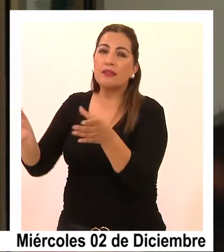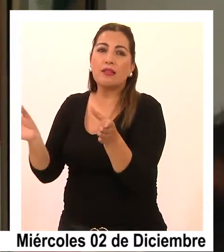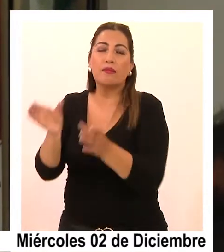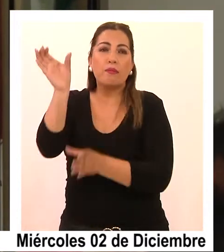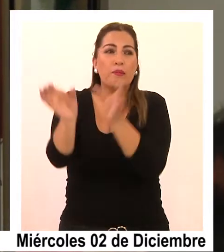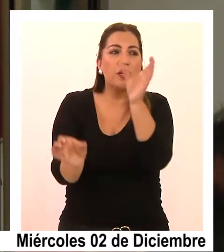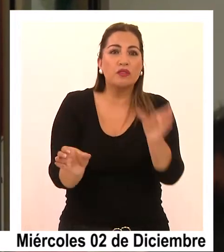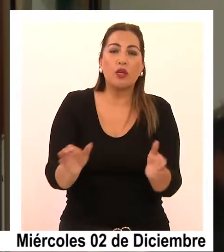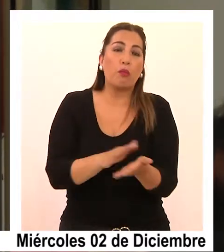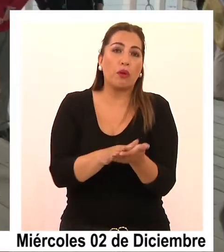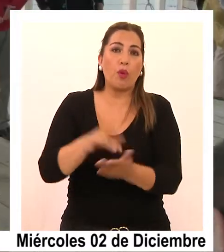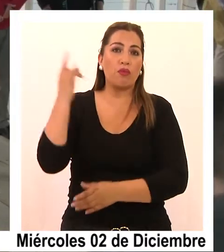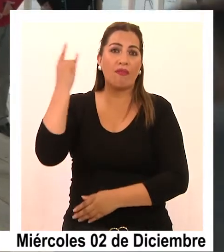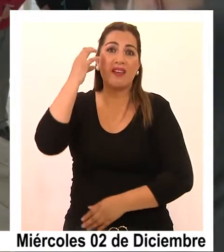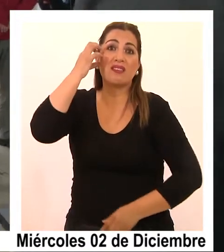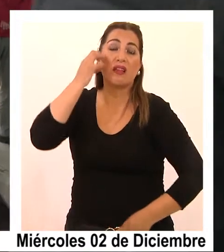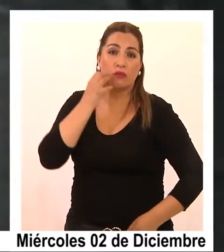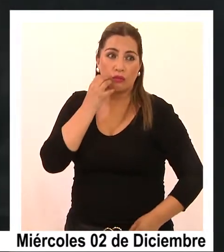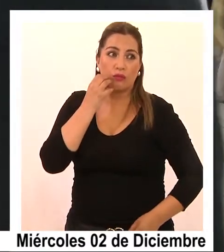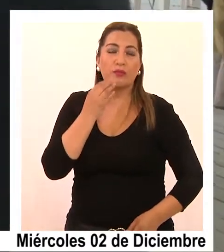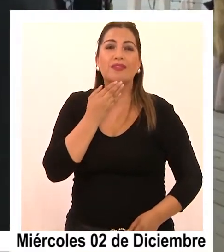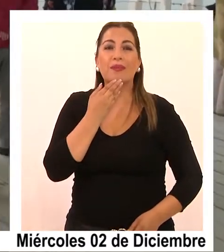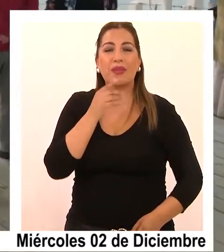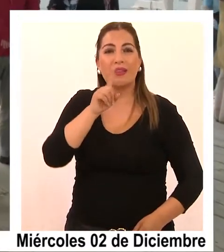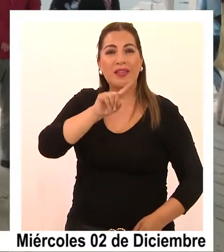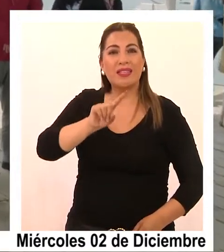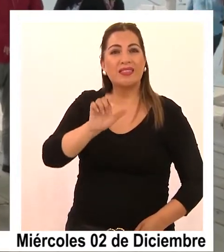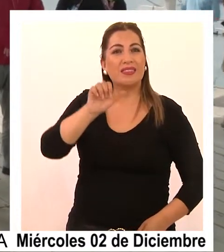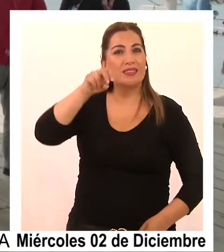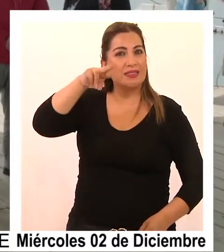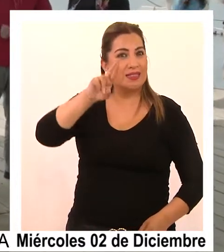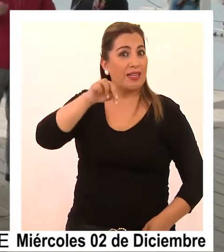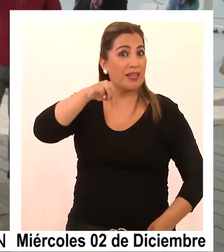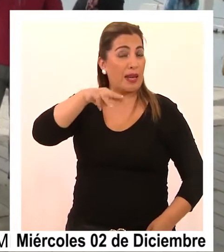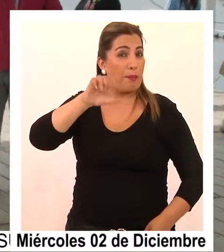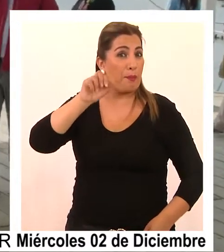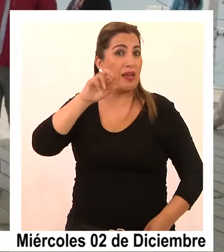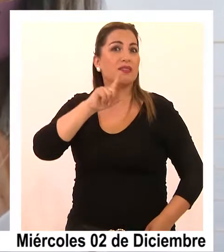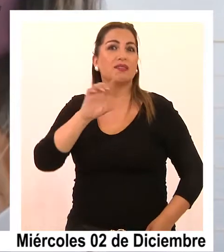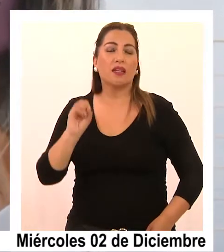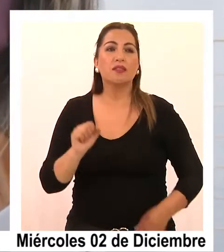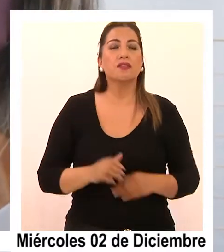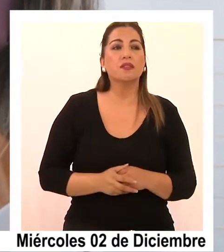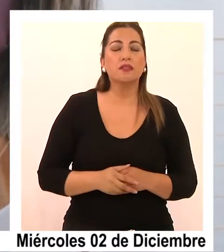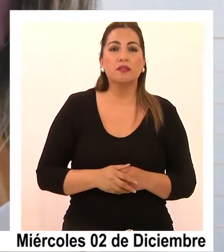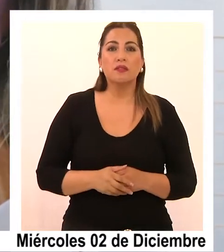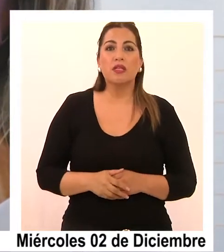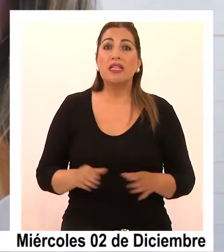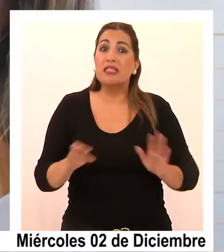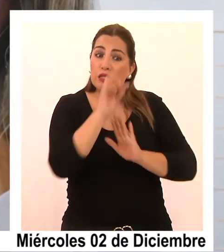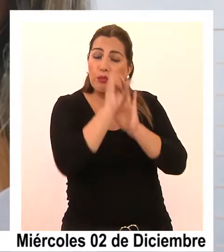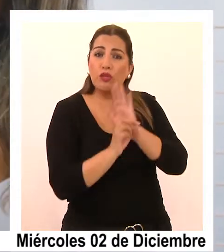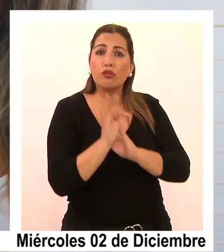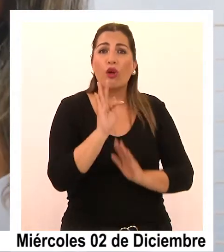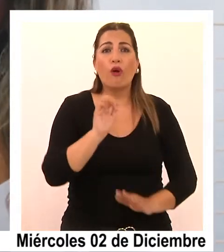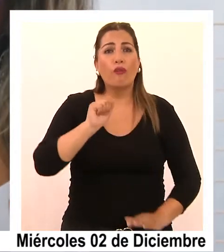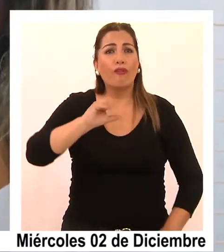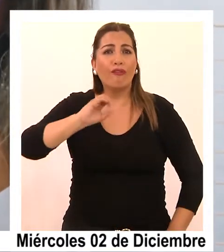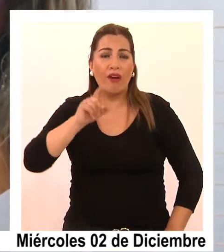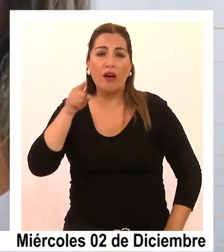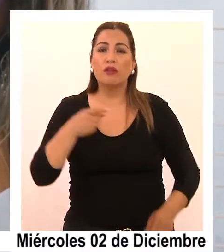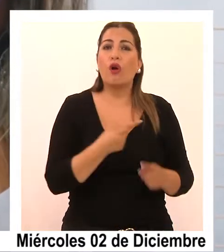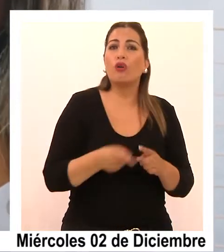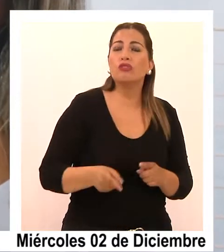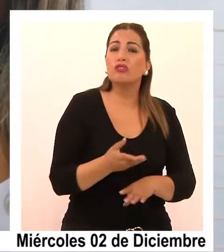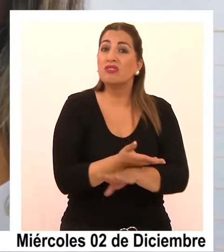la región como son la Universidad Arturo Prat y Cernapesca, entre otros. Porque el proyecto FAO ha permitido movilizar